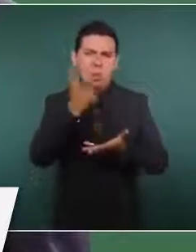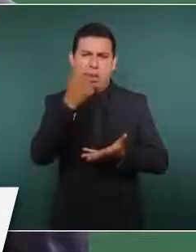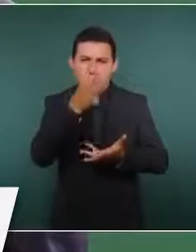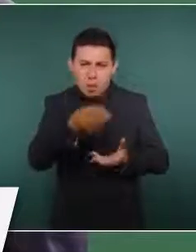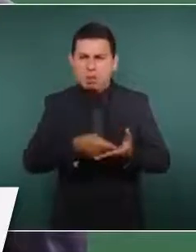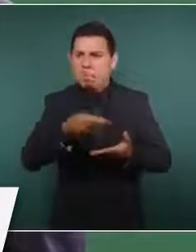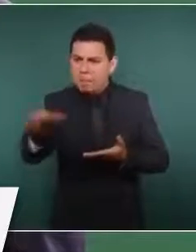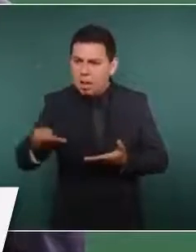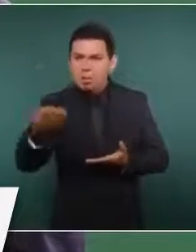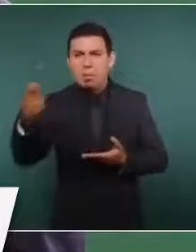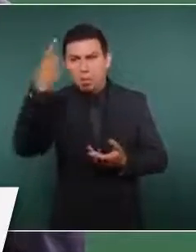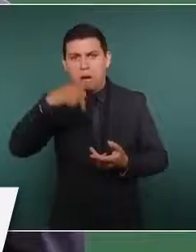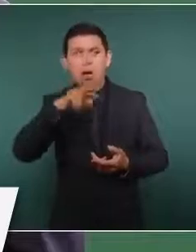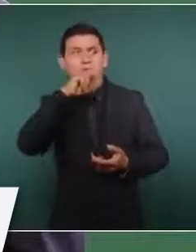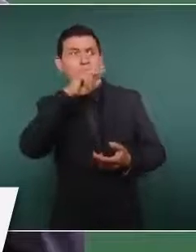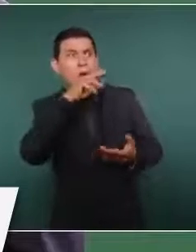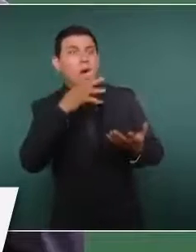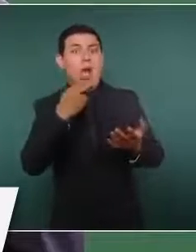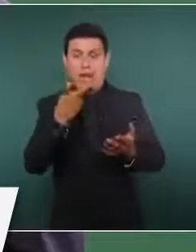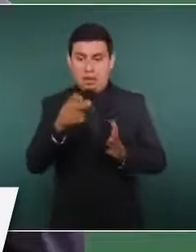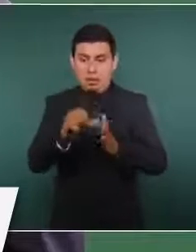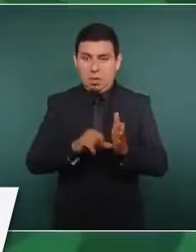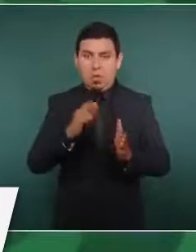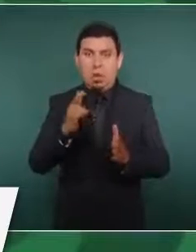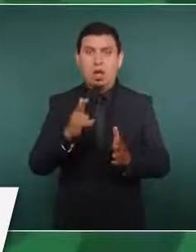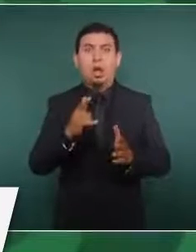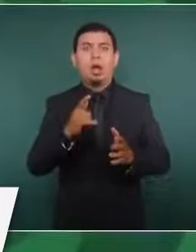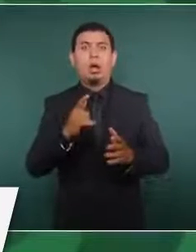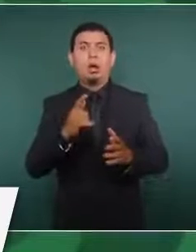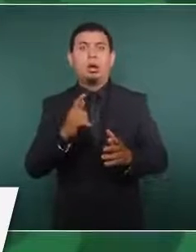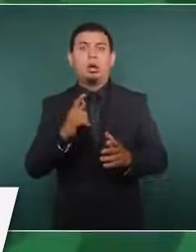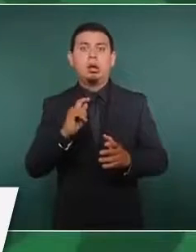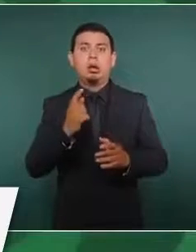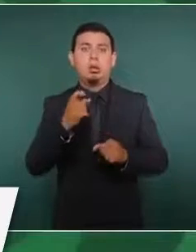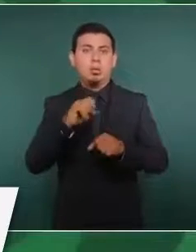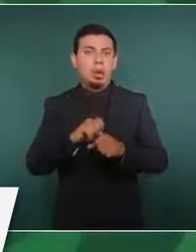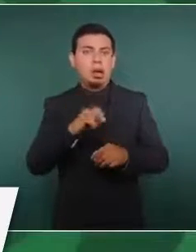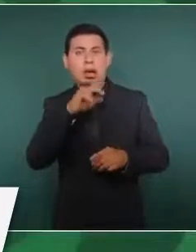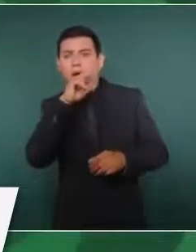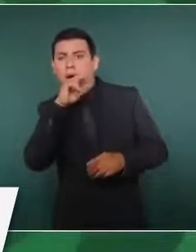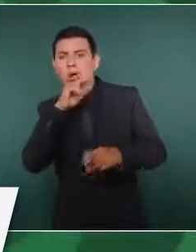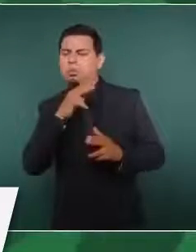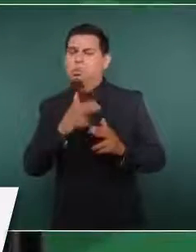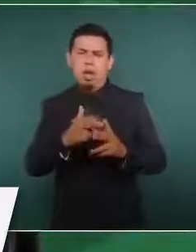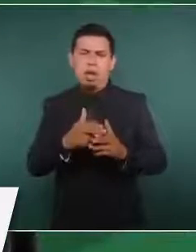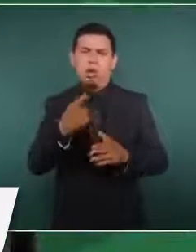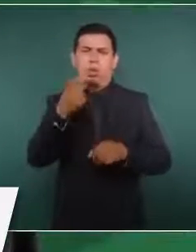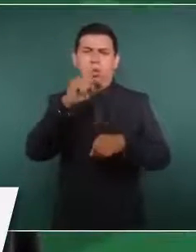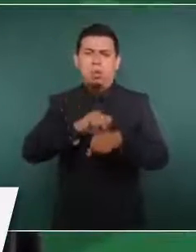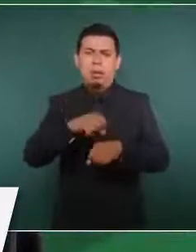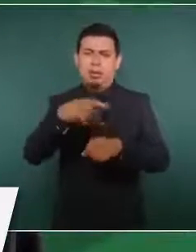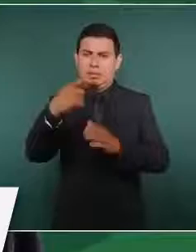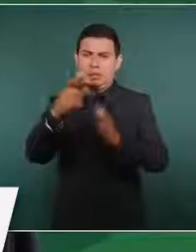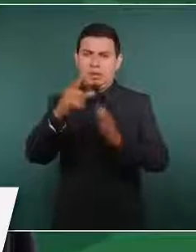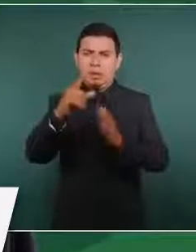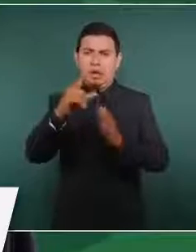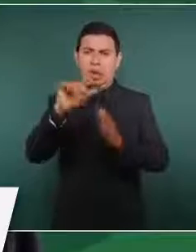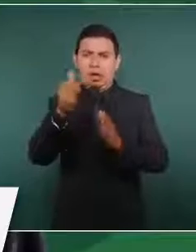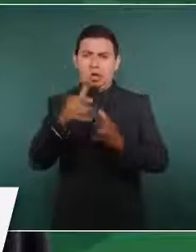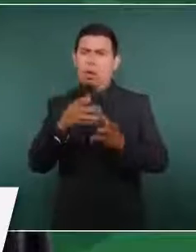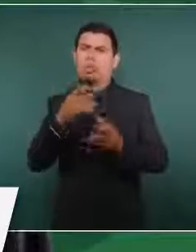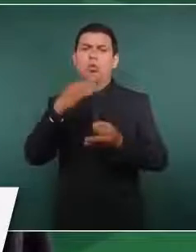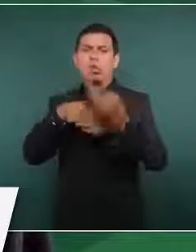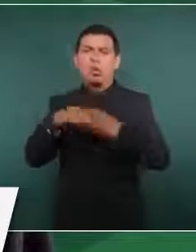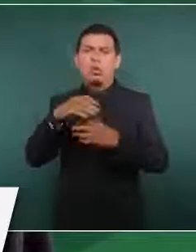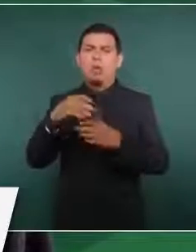finales de este mes, más tardar la primera semana del próximo mes, se concluye de entregar a